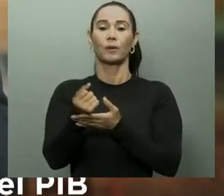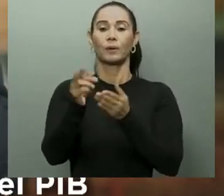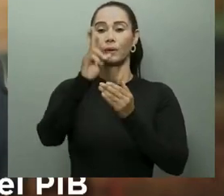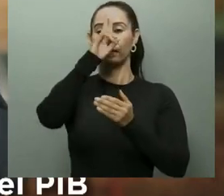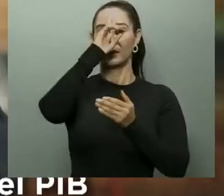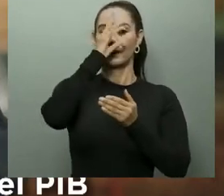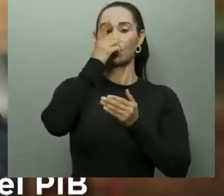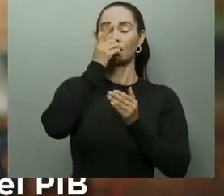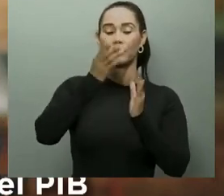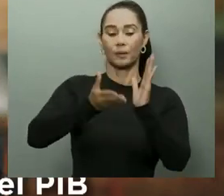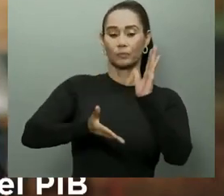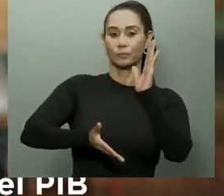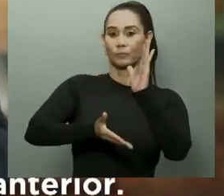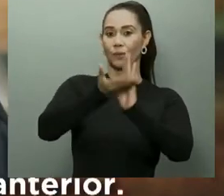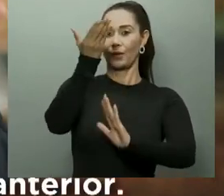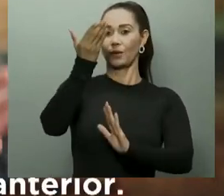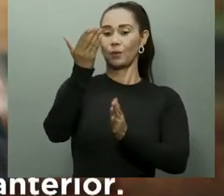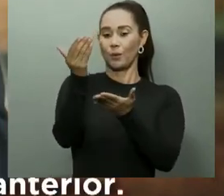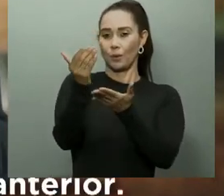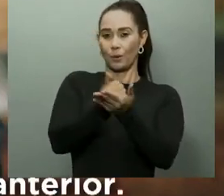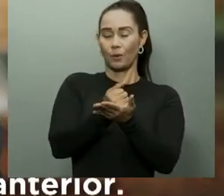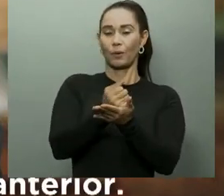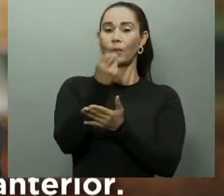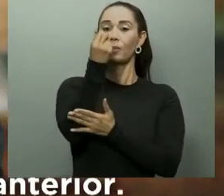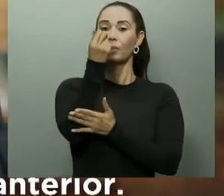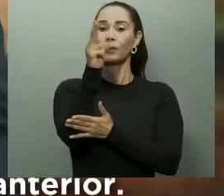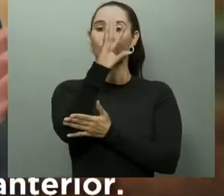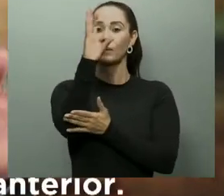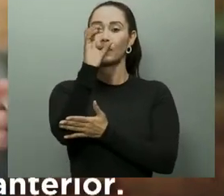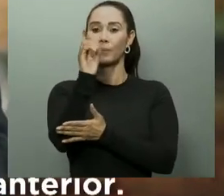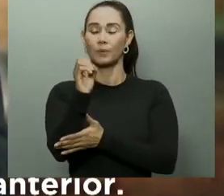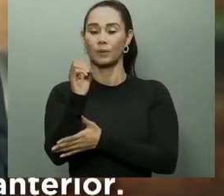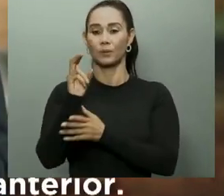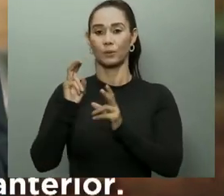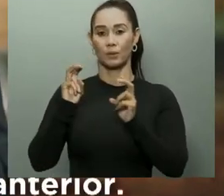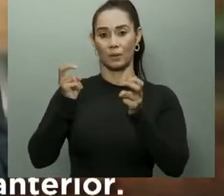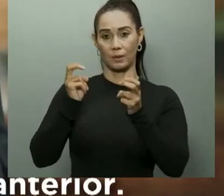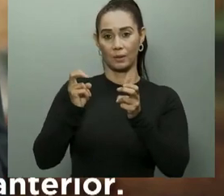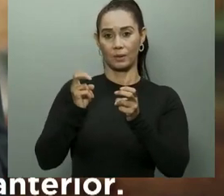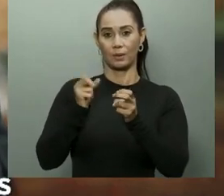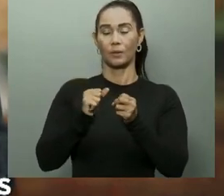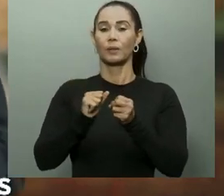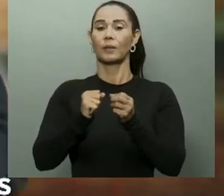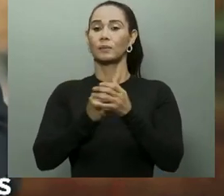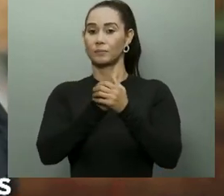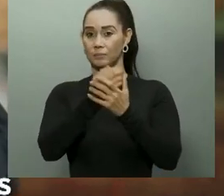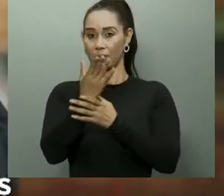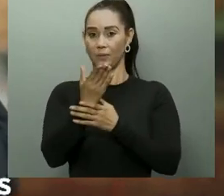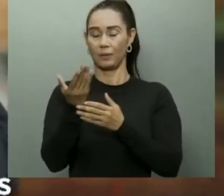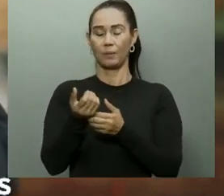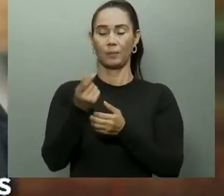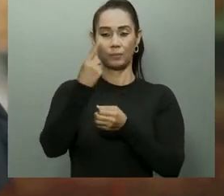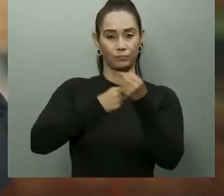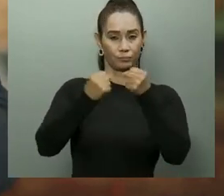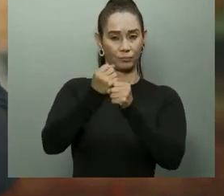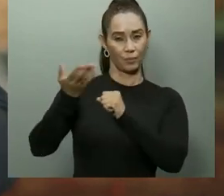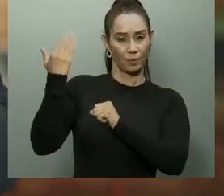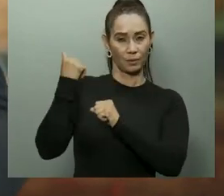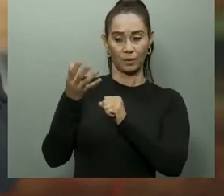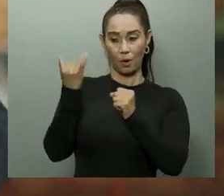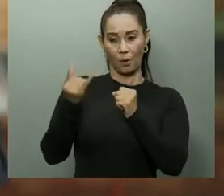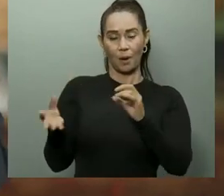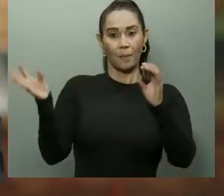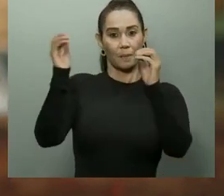.7% del PIB de enero a septiembre respecto al año anterior. Ya hemos recuperado los niveles de